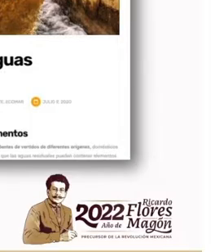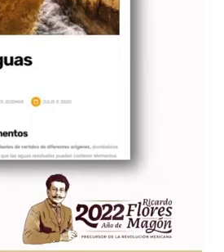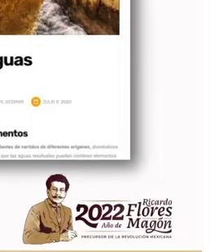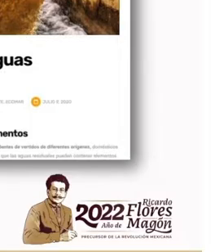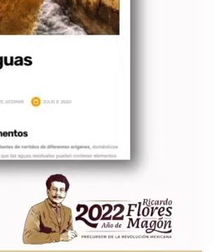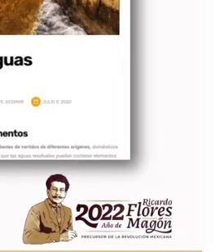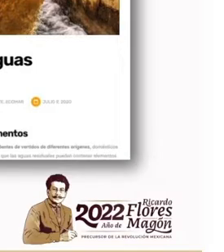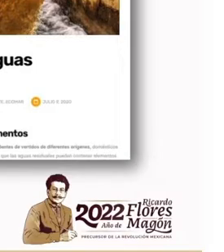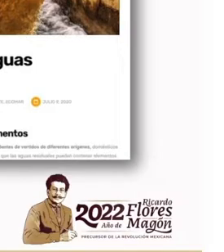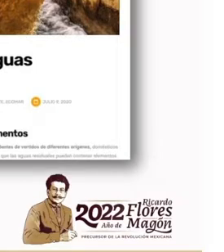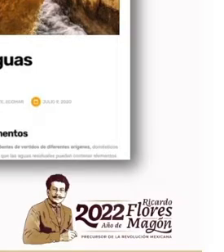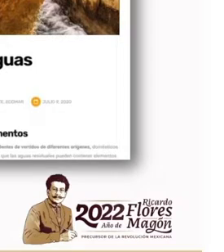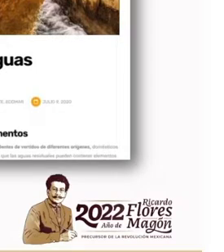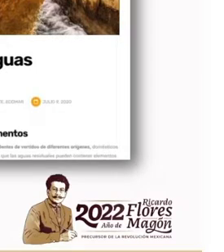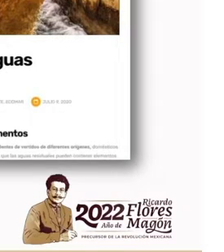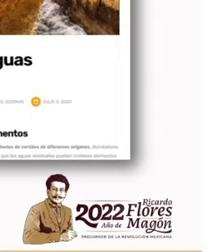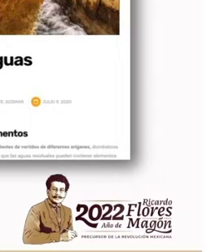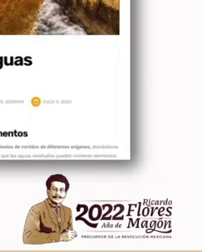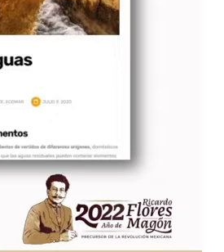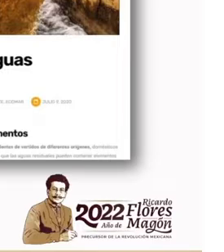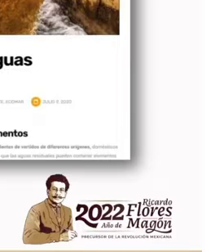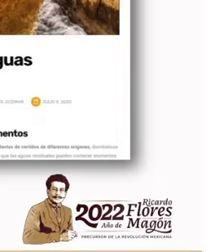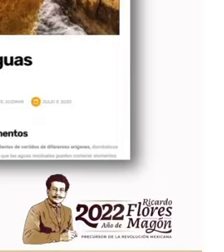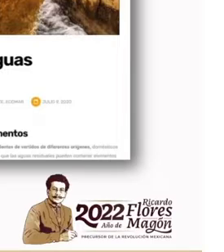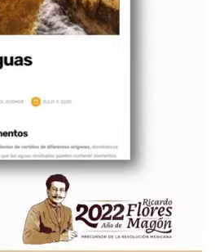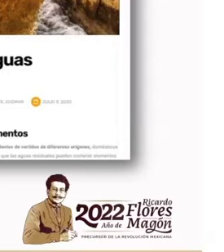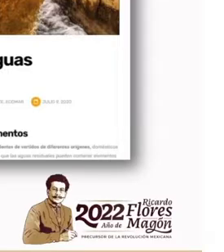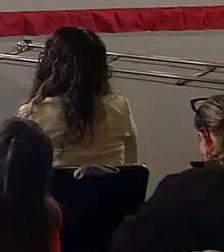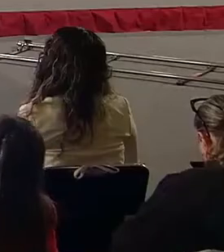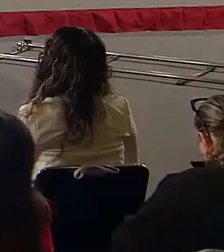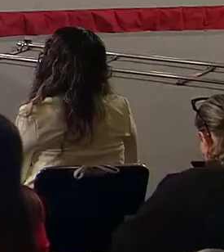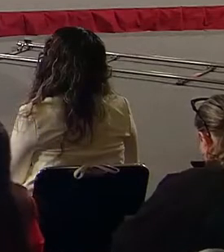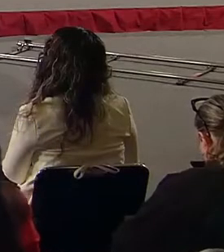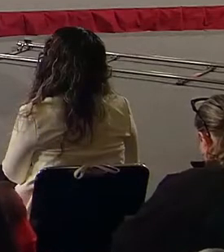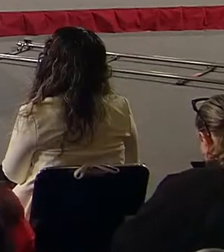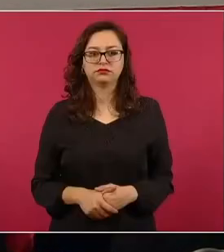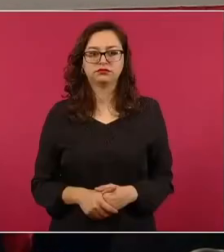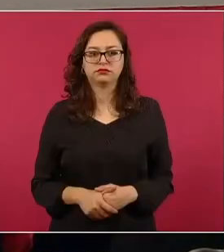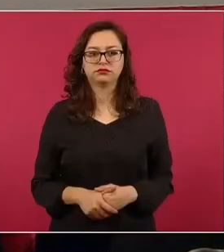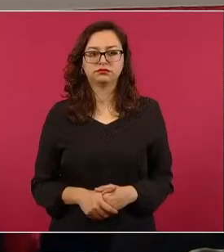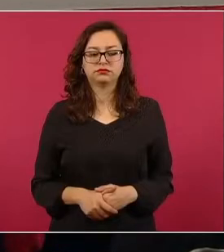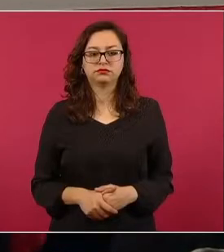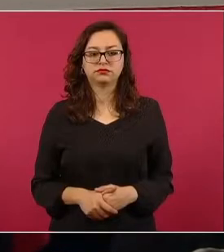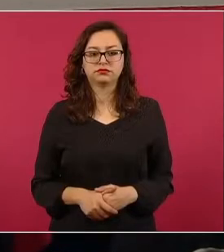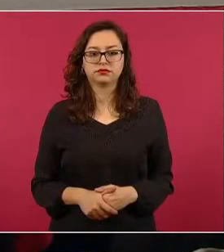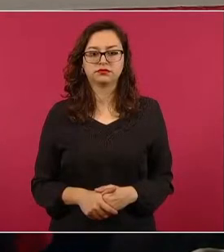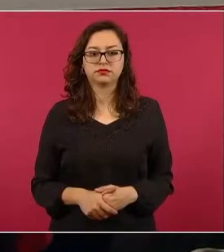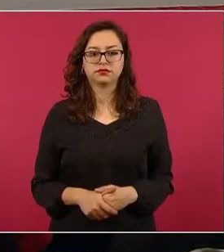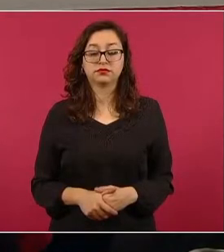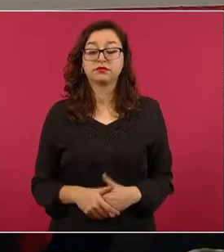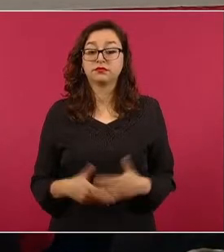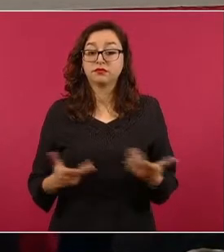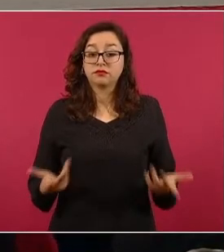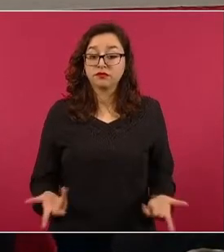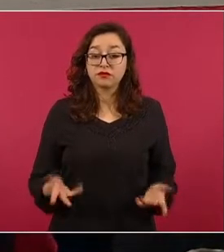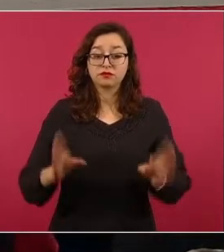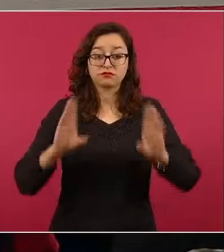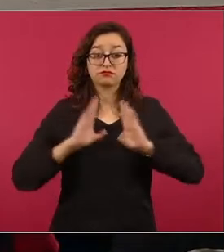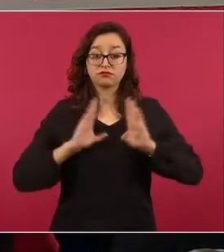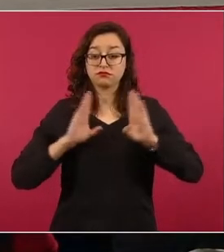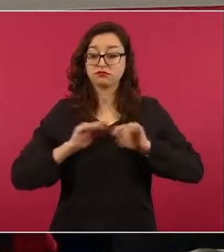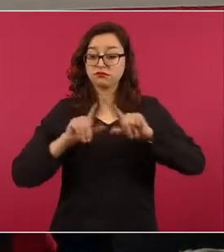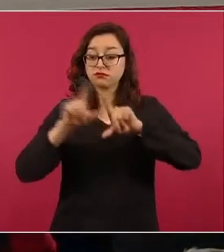medios. Tampoco hay represión a movimientos de protesta ni violación a derechos humanos,